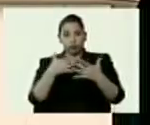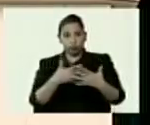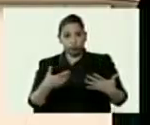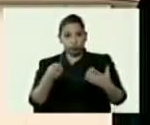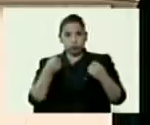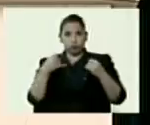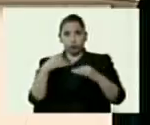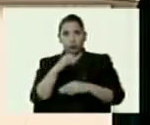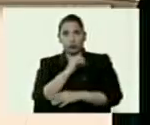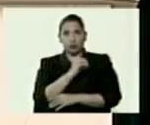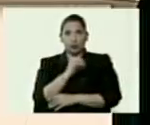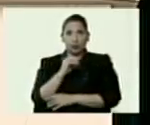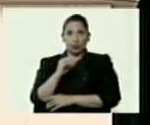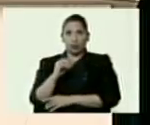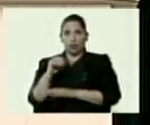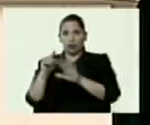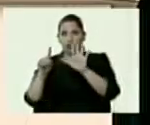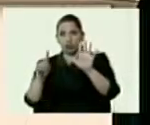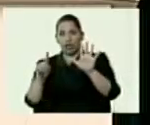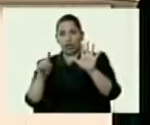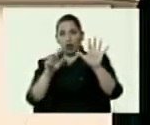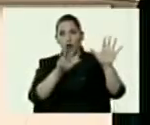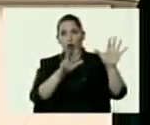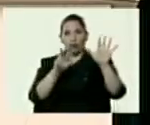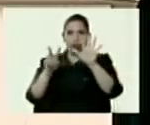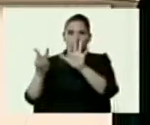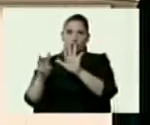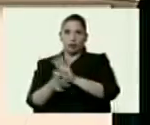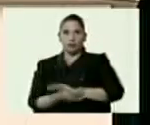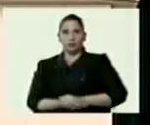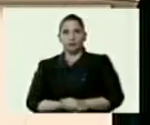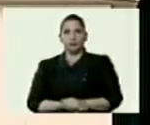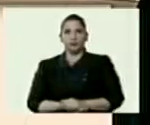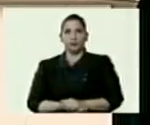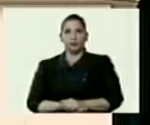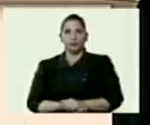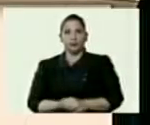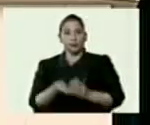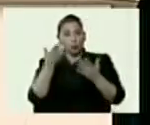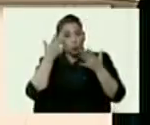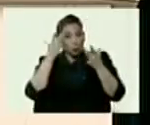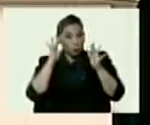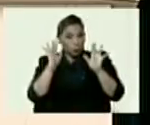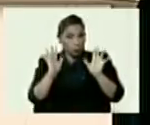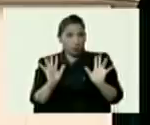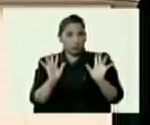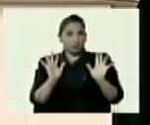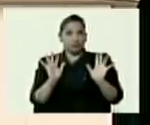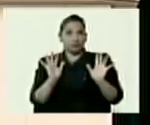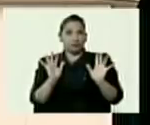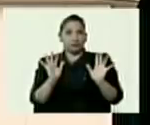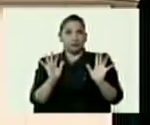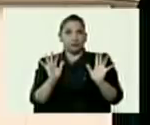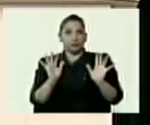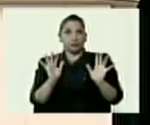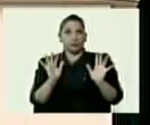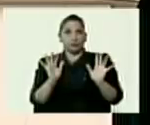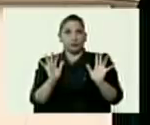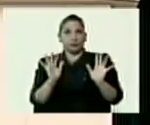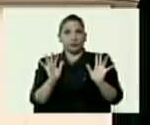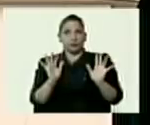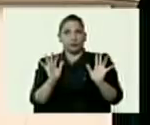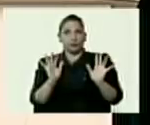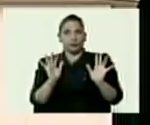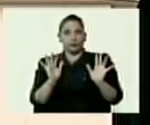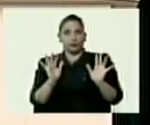00687, y supuestamente, es que si no